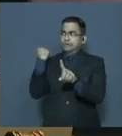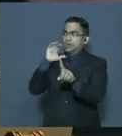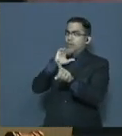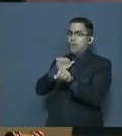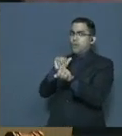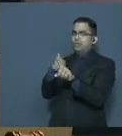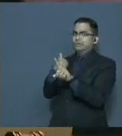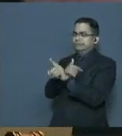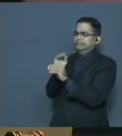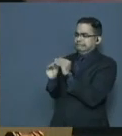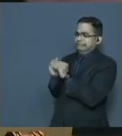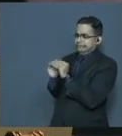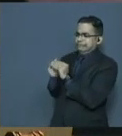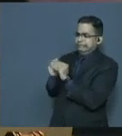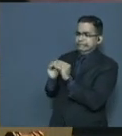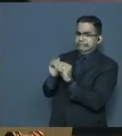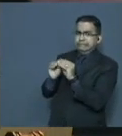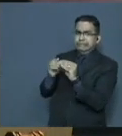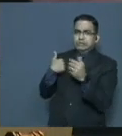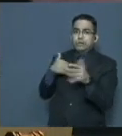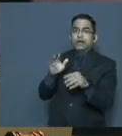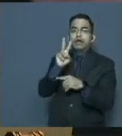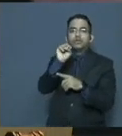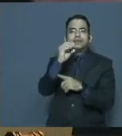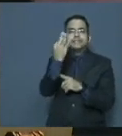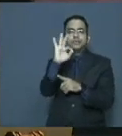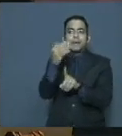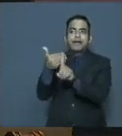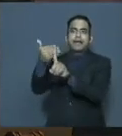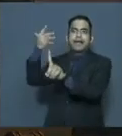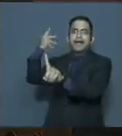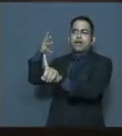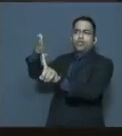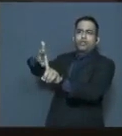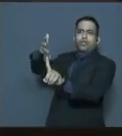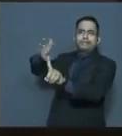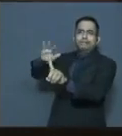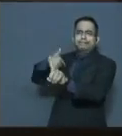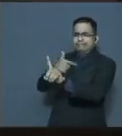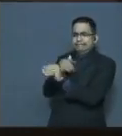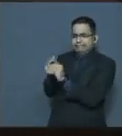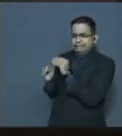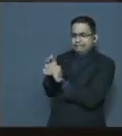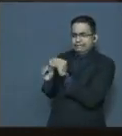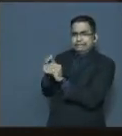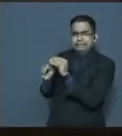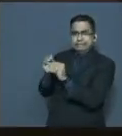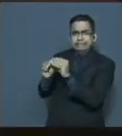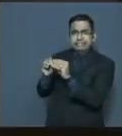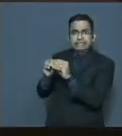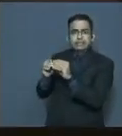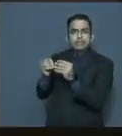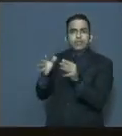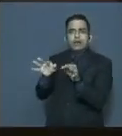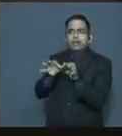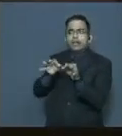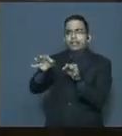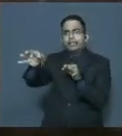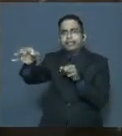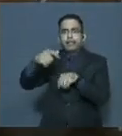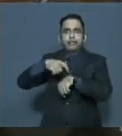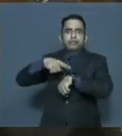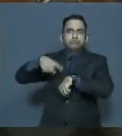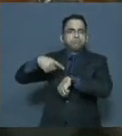fecha anterior a 2019, estamos implementando el Plan de Erradicación de la Mora de la Suprema Corte de